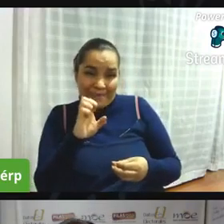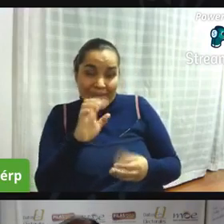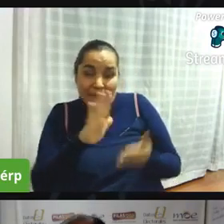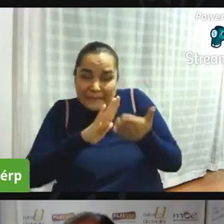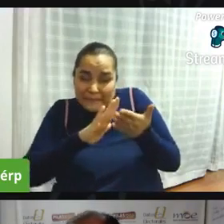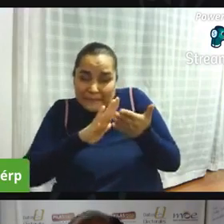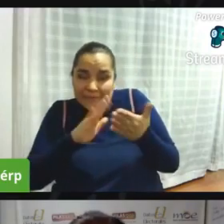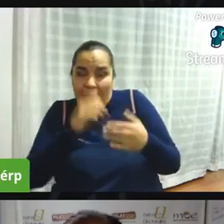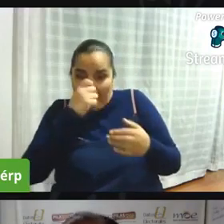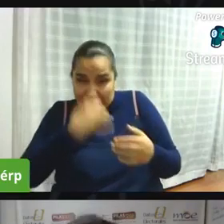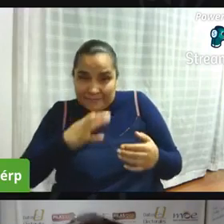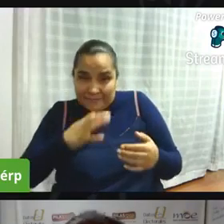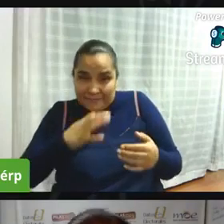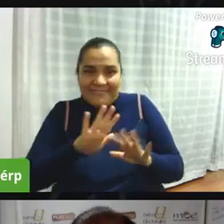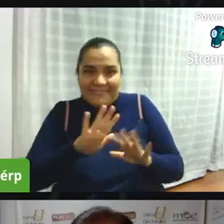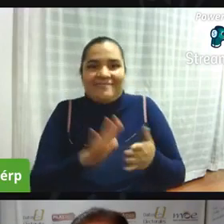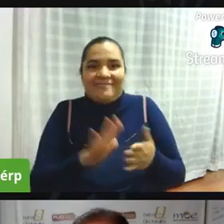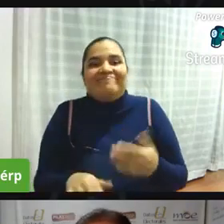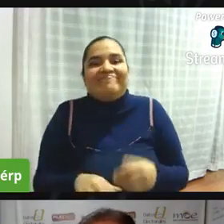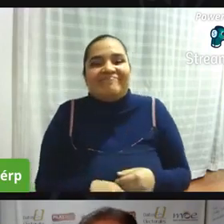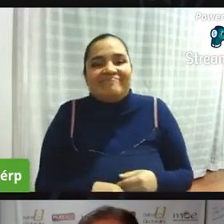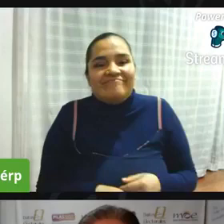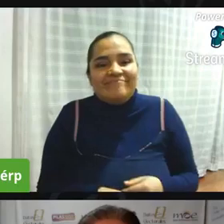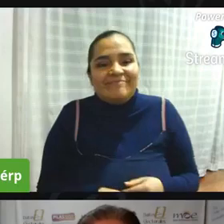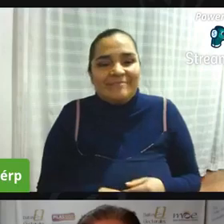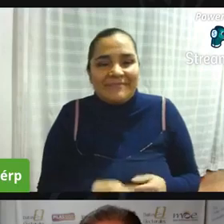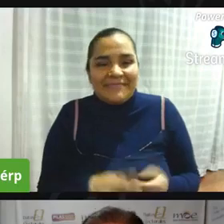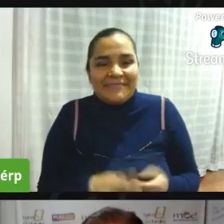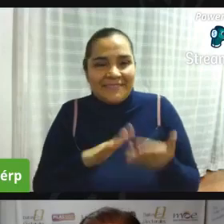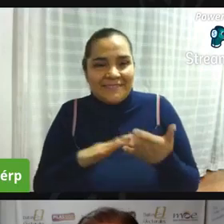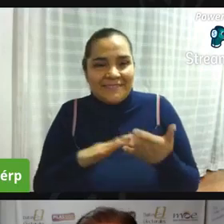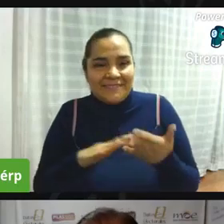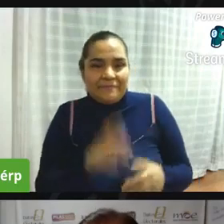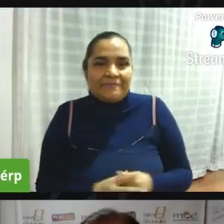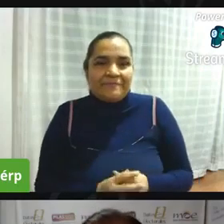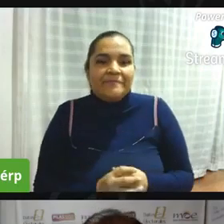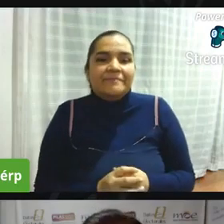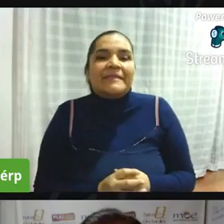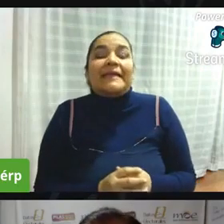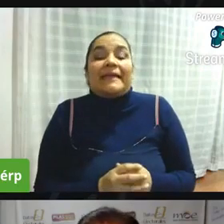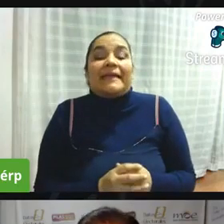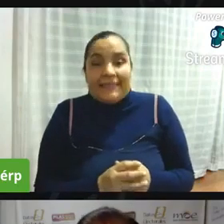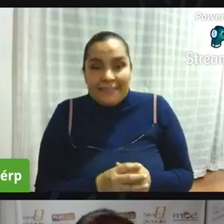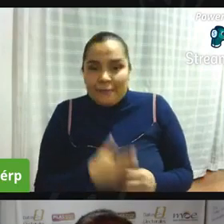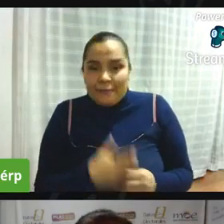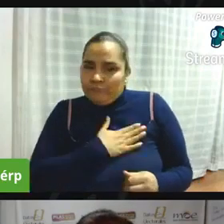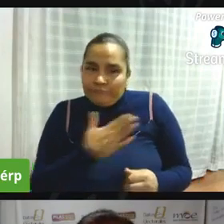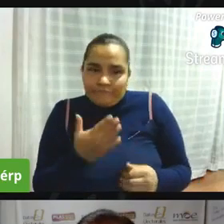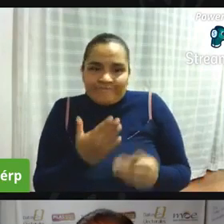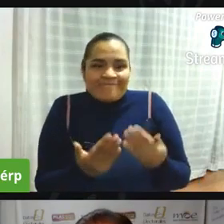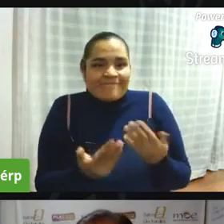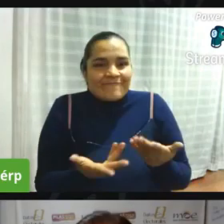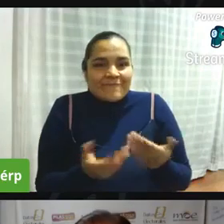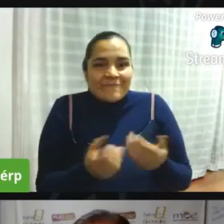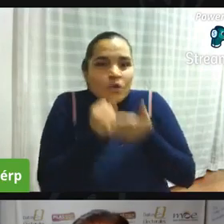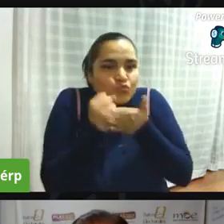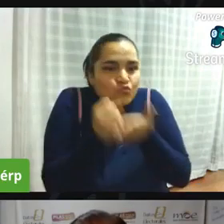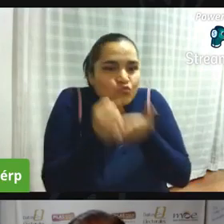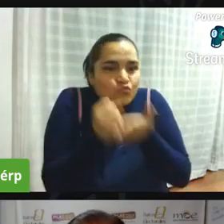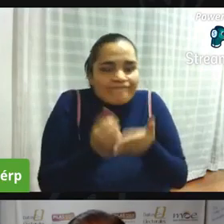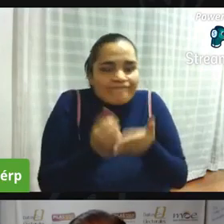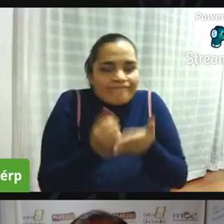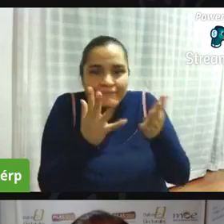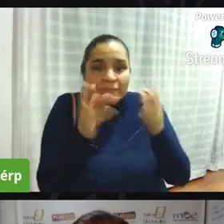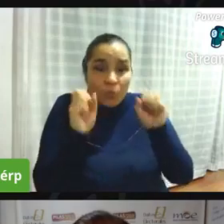salud explicar todas las facilidades que requieran para que puedan